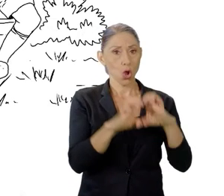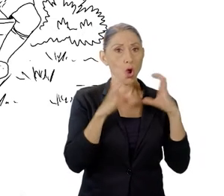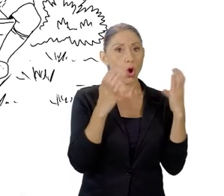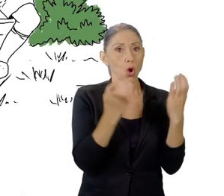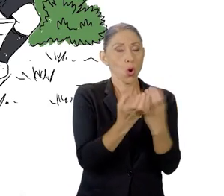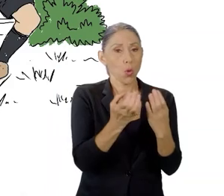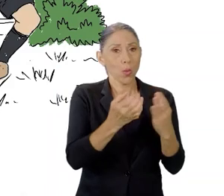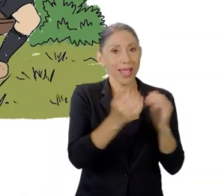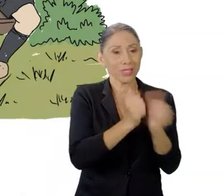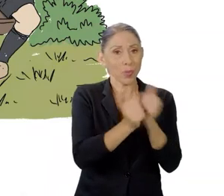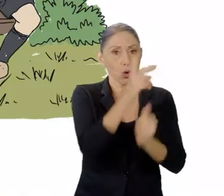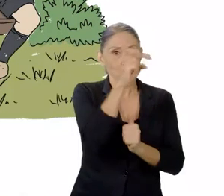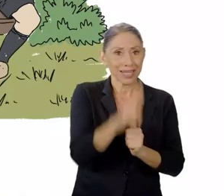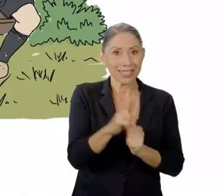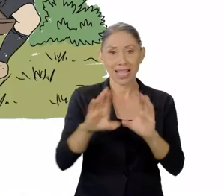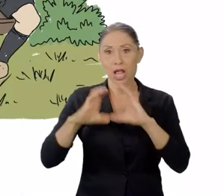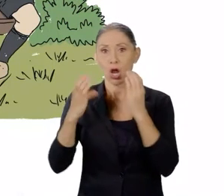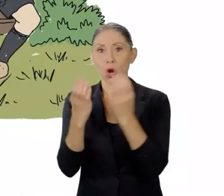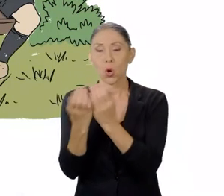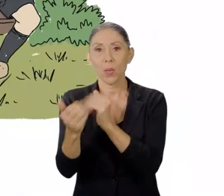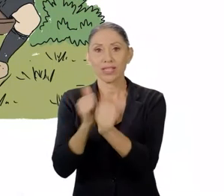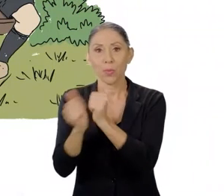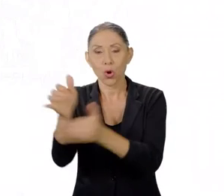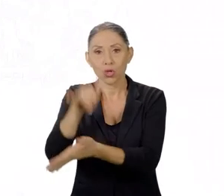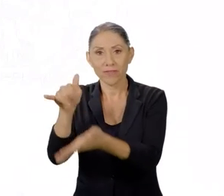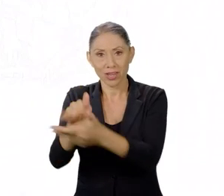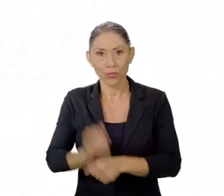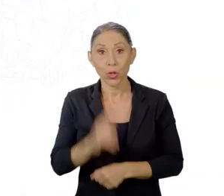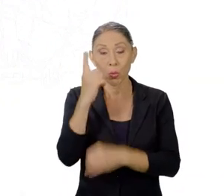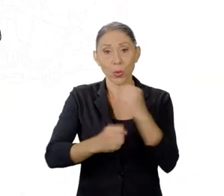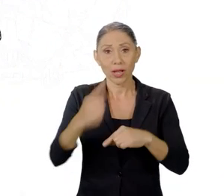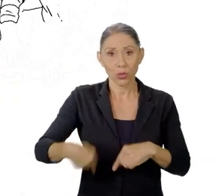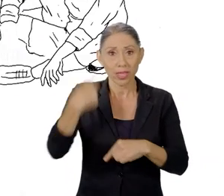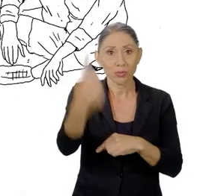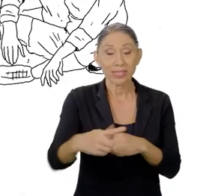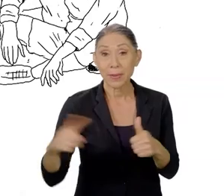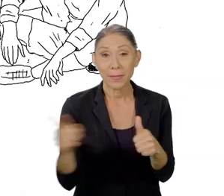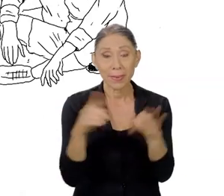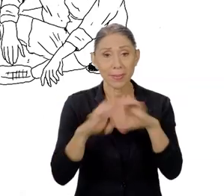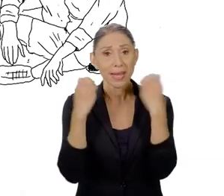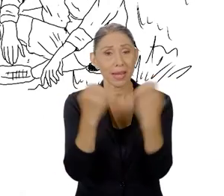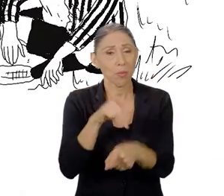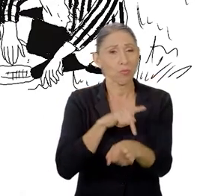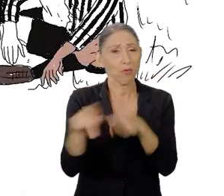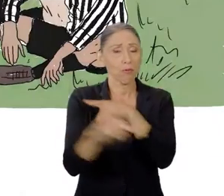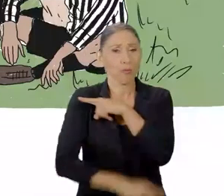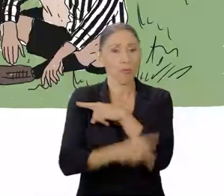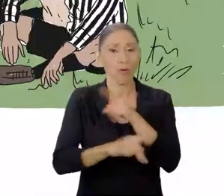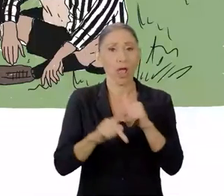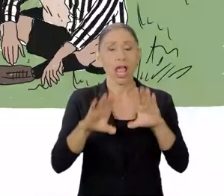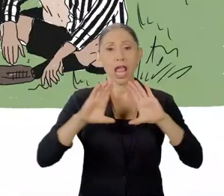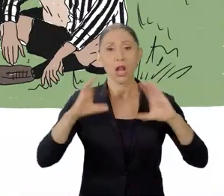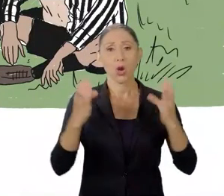Sport Costarricense y el Club Sport Josefino. Un año después, se creó el primer equipo profesional del país,